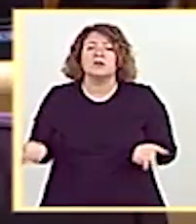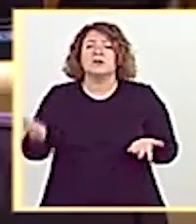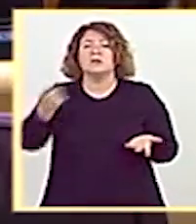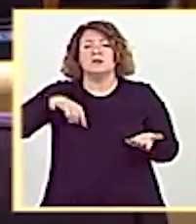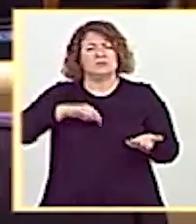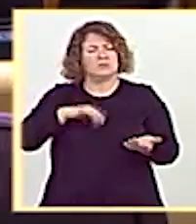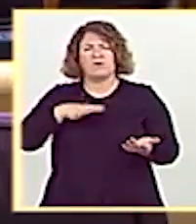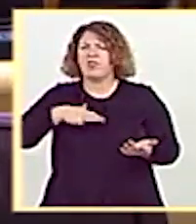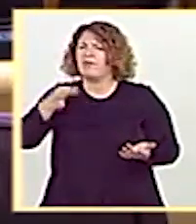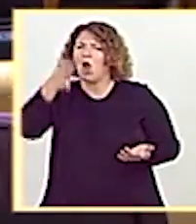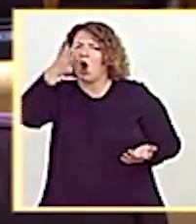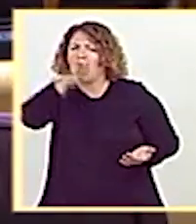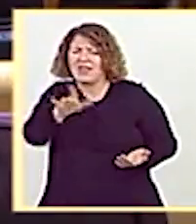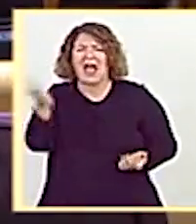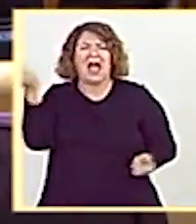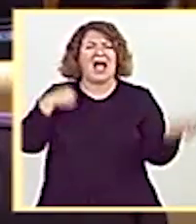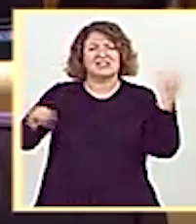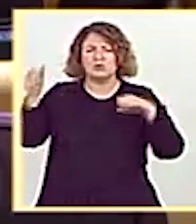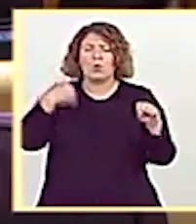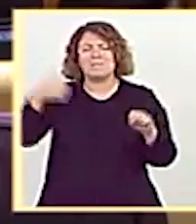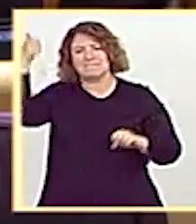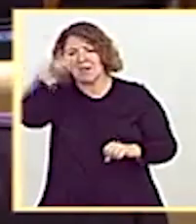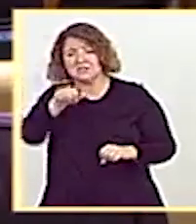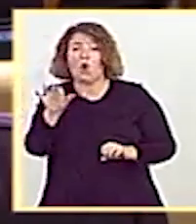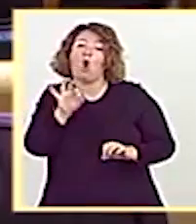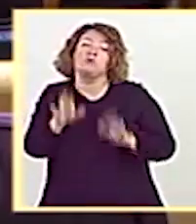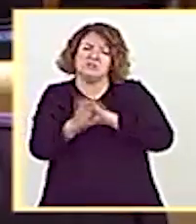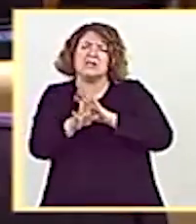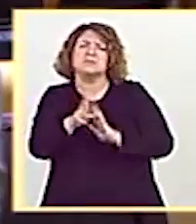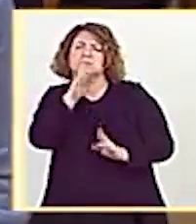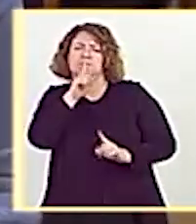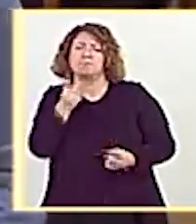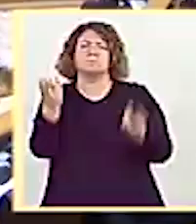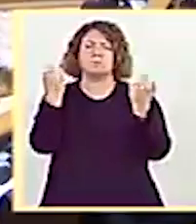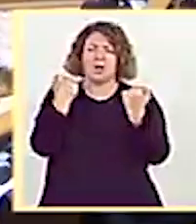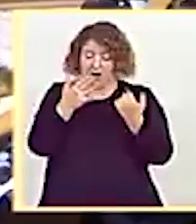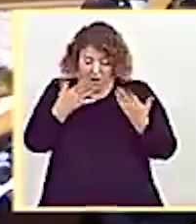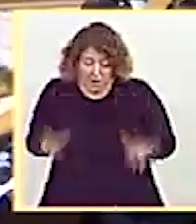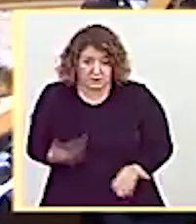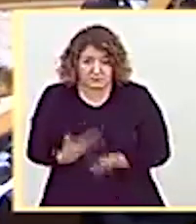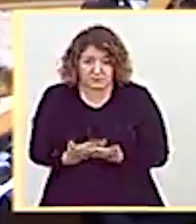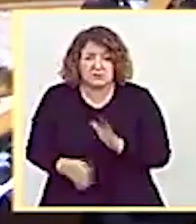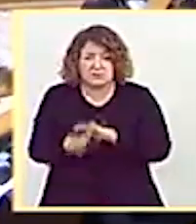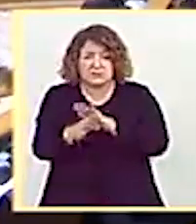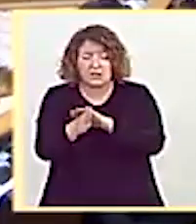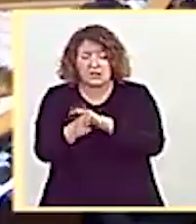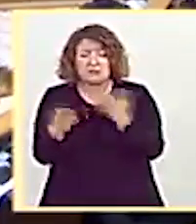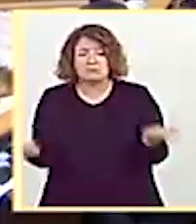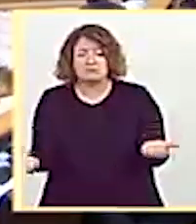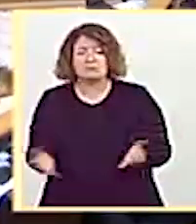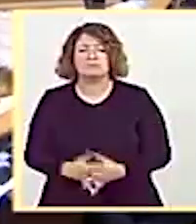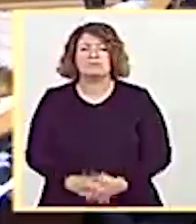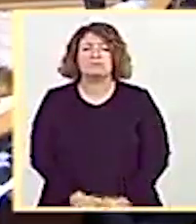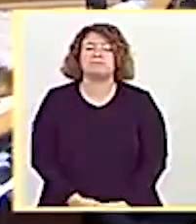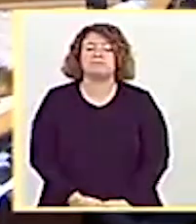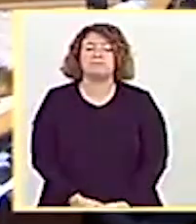prácticas y estas actitudes machistas o, por el contrario, siga callada como hasta ahora. Gracias. Gracias, señoría.